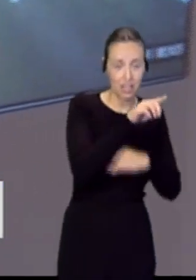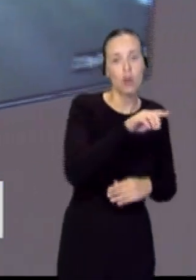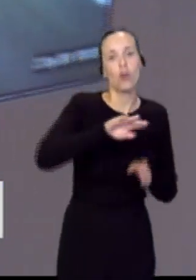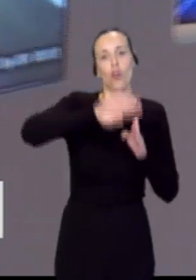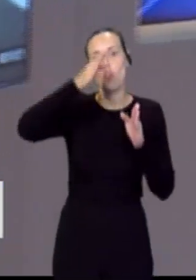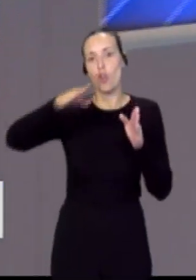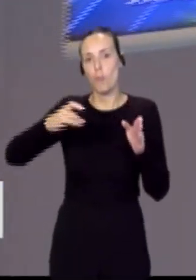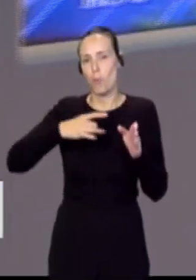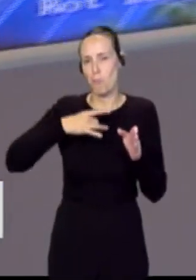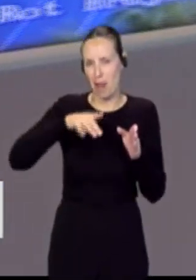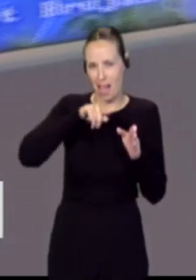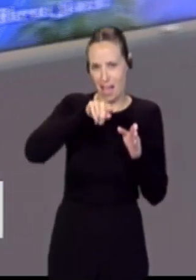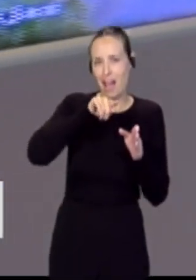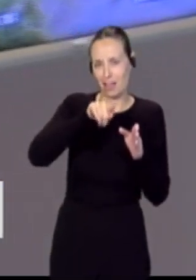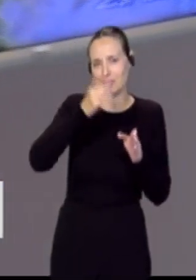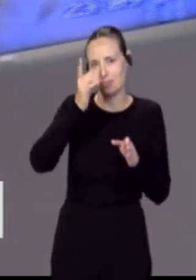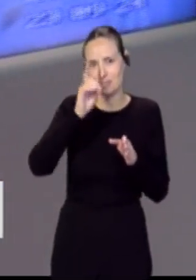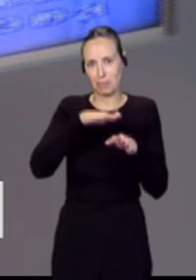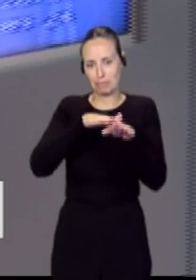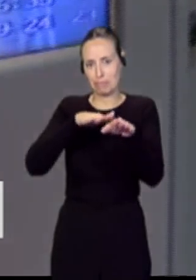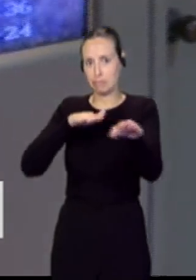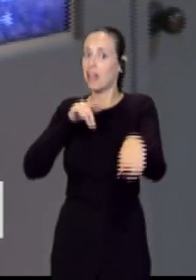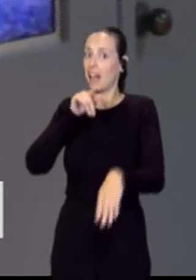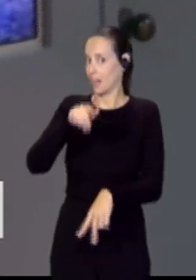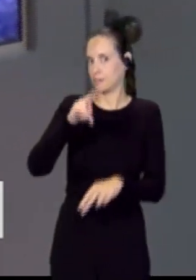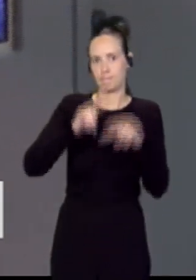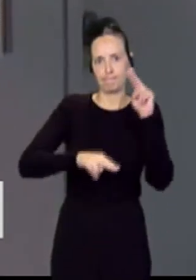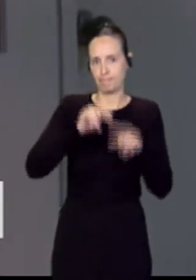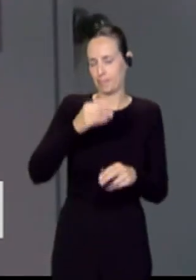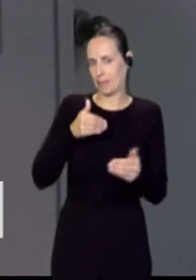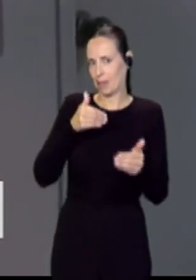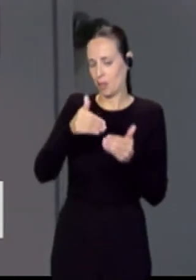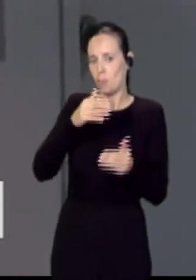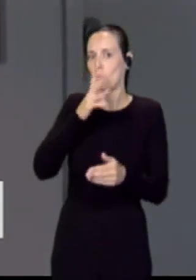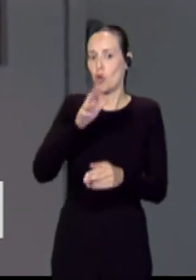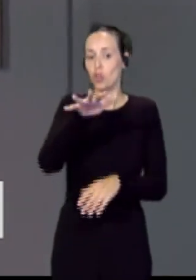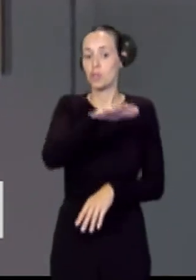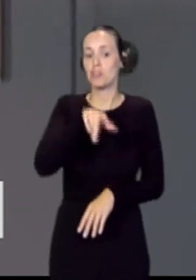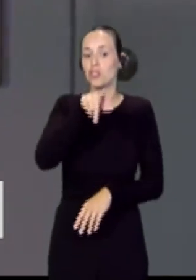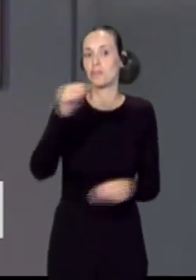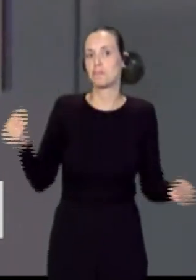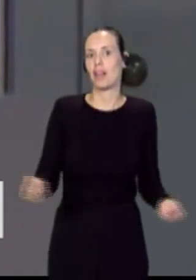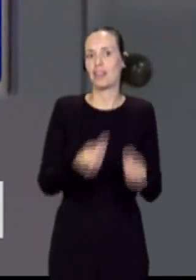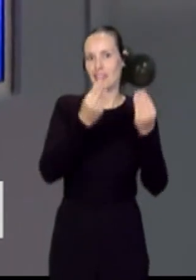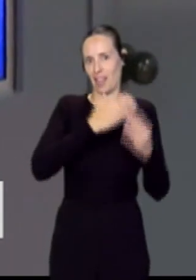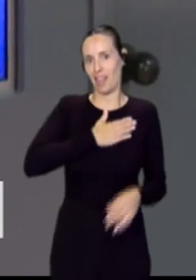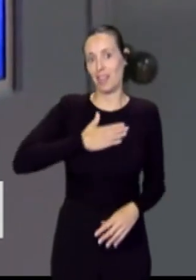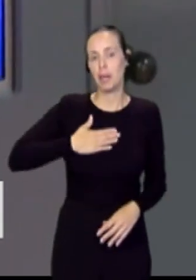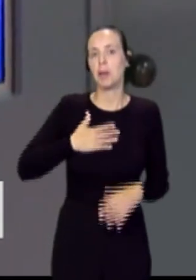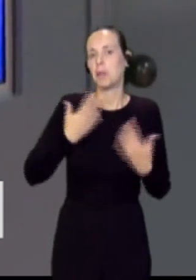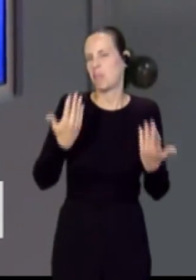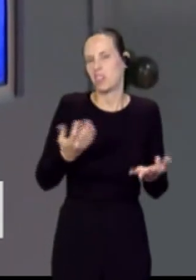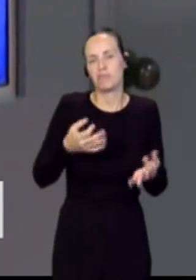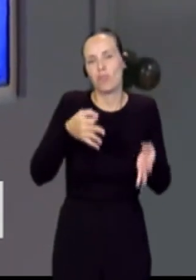Blanco y demás. Son donde debemos actuar con obras en breve, porque hemos adjudicado ya una obra para mejorar ese espacio. Pero las habituales